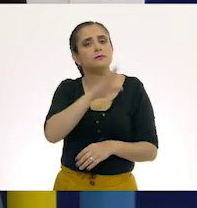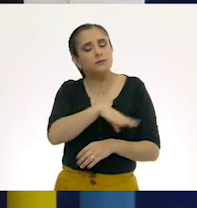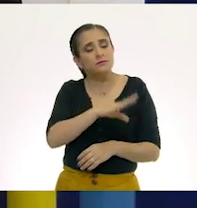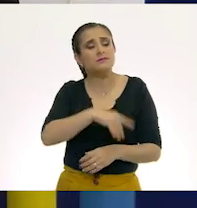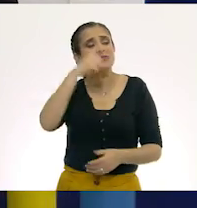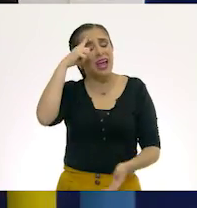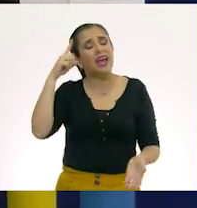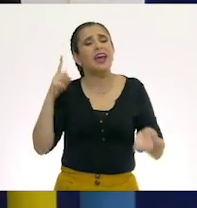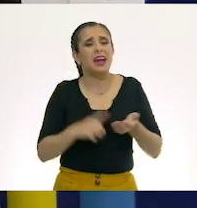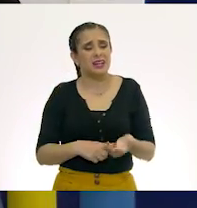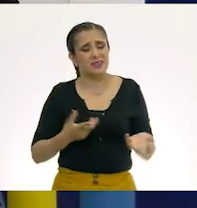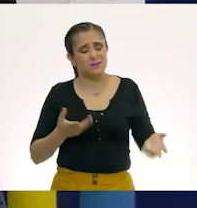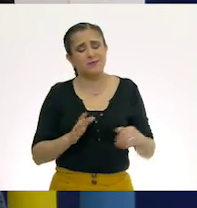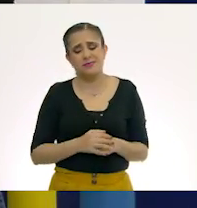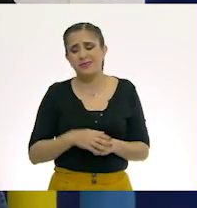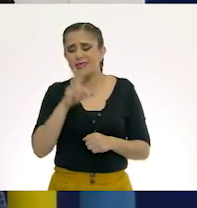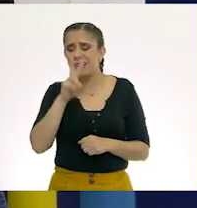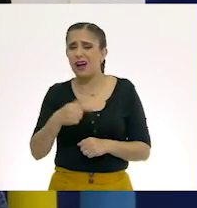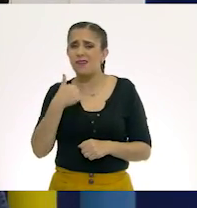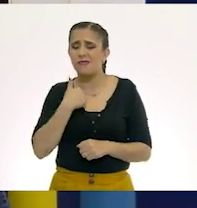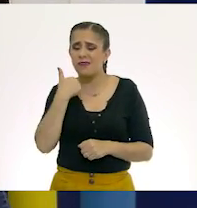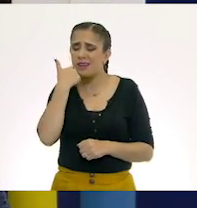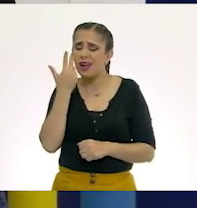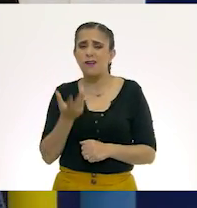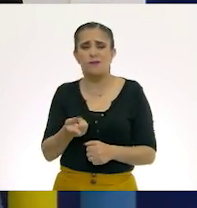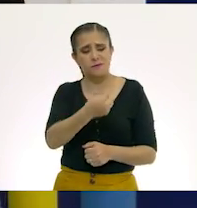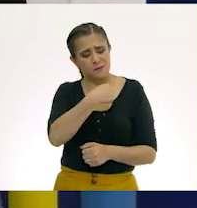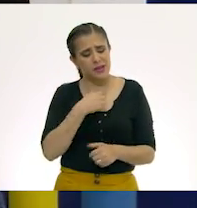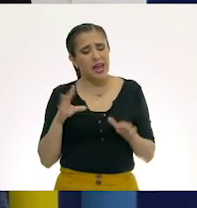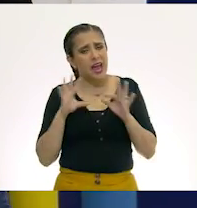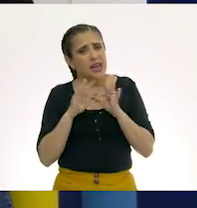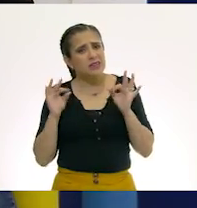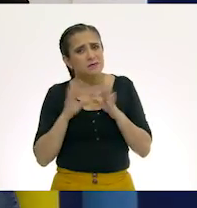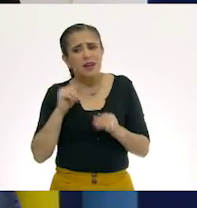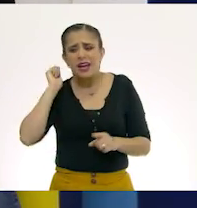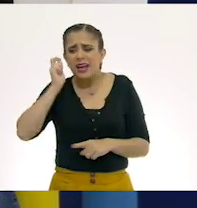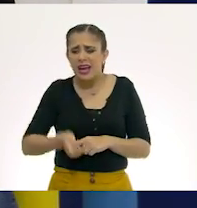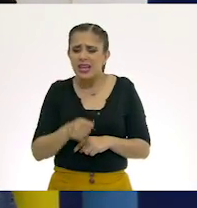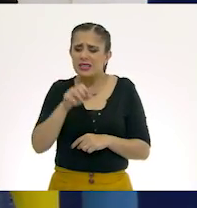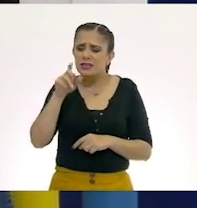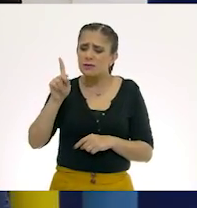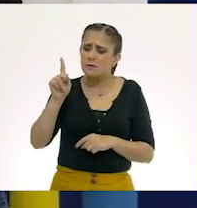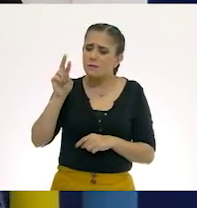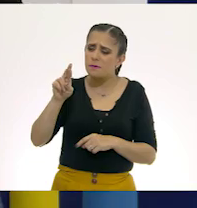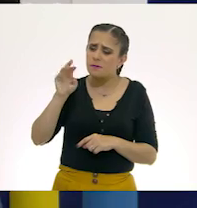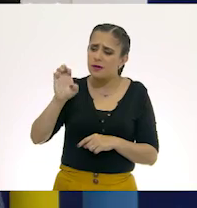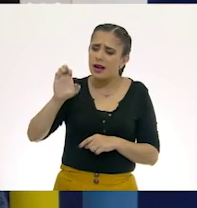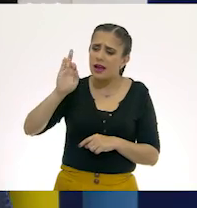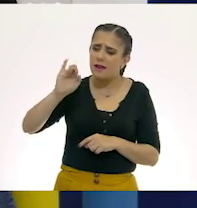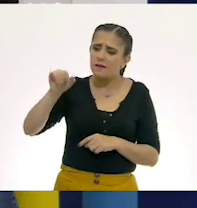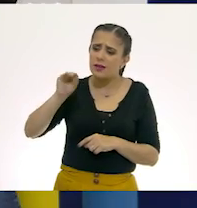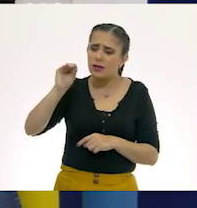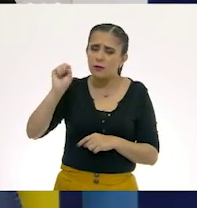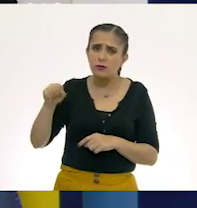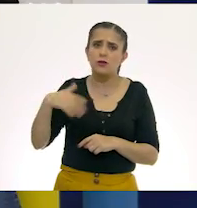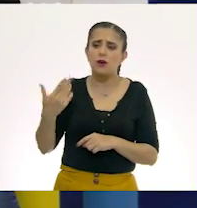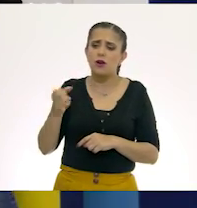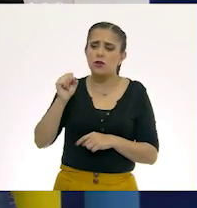nosotros queremos saber? Bueno, más bien que nos expliques qué son los prefijos y los sufijos.